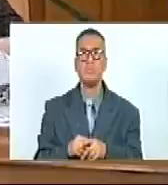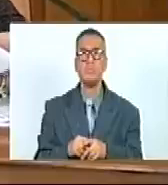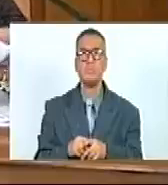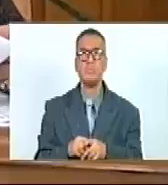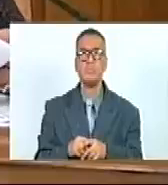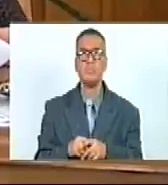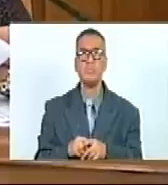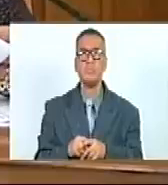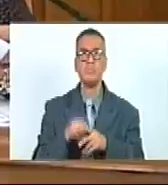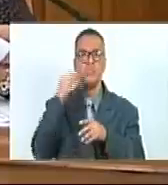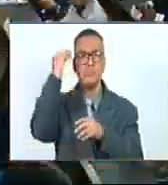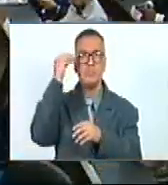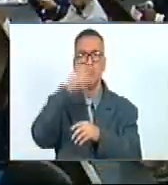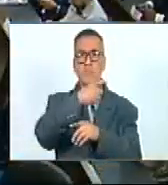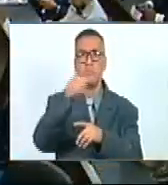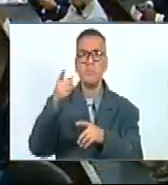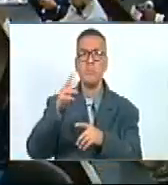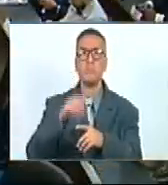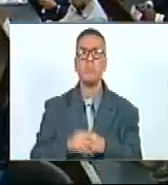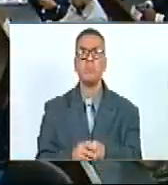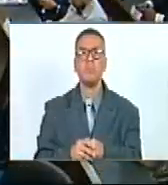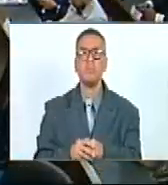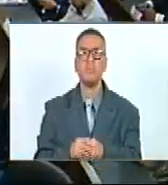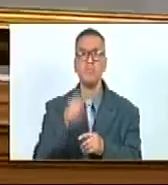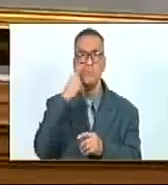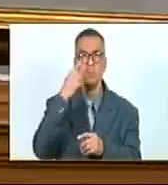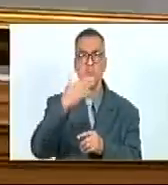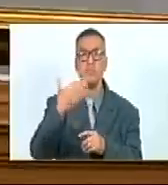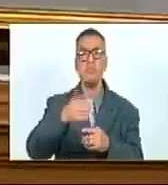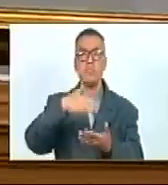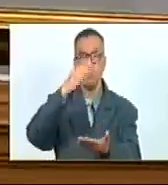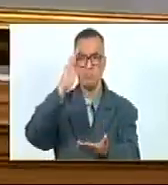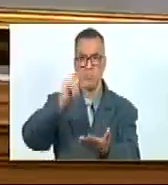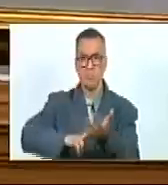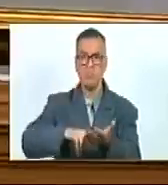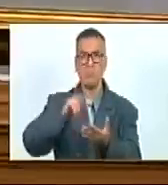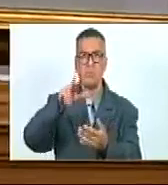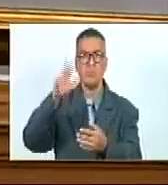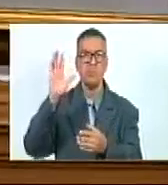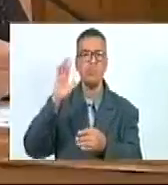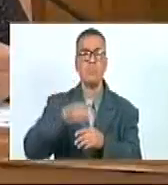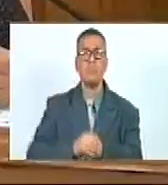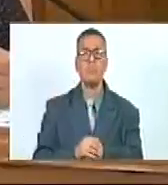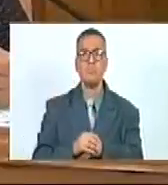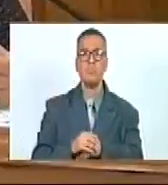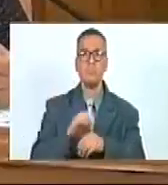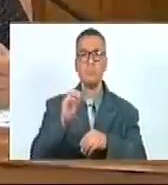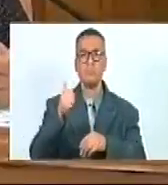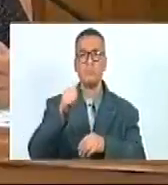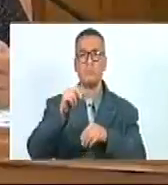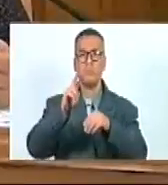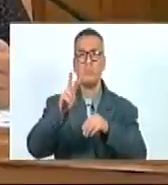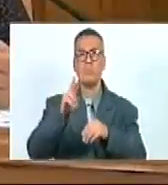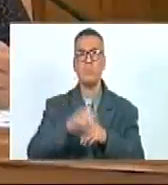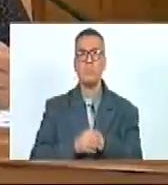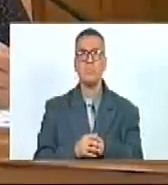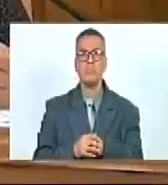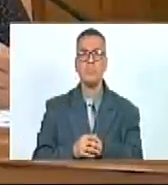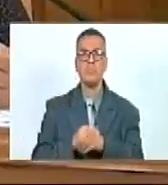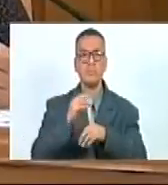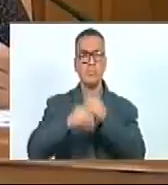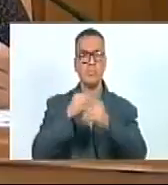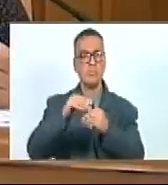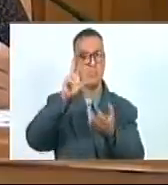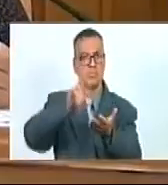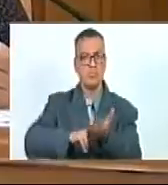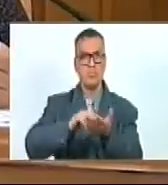En consideración. Aprobado. Siguiente. Décimo segundo. Se propone